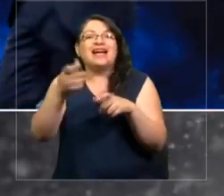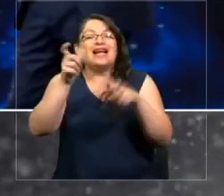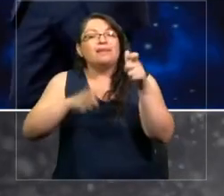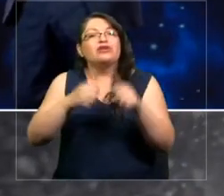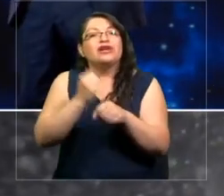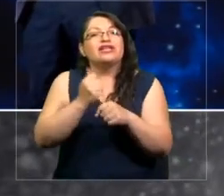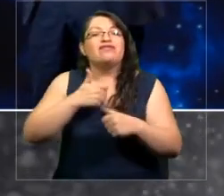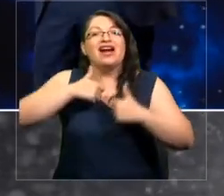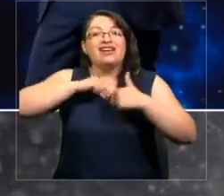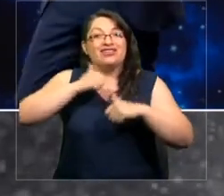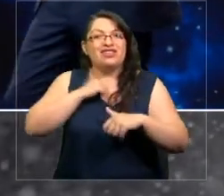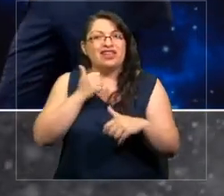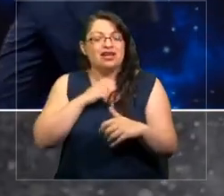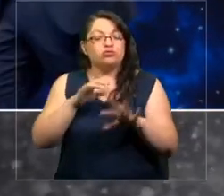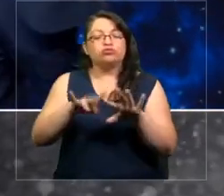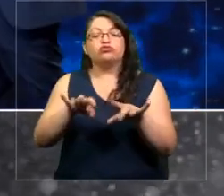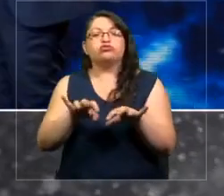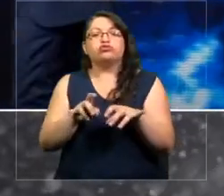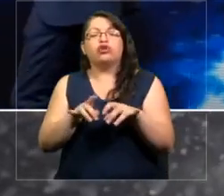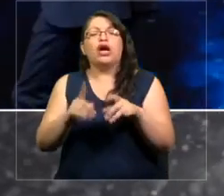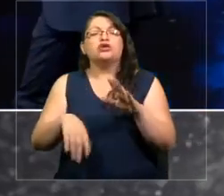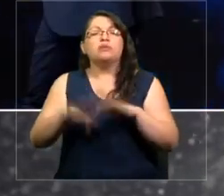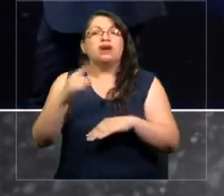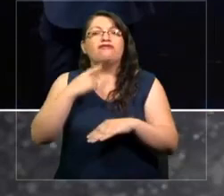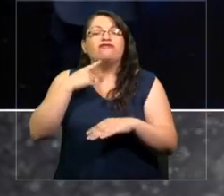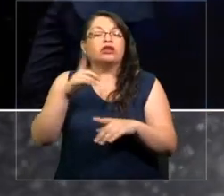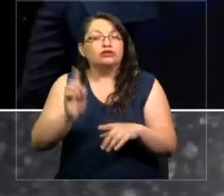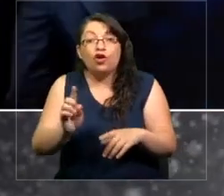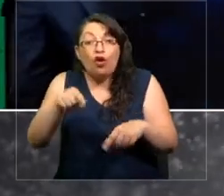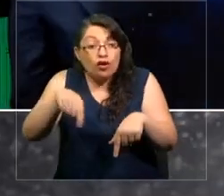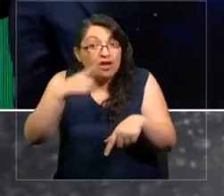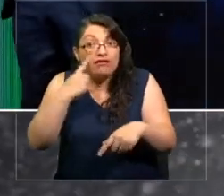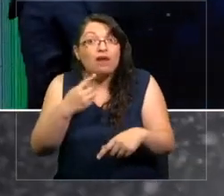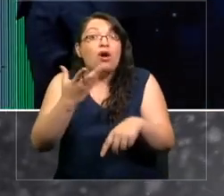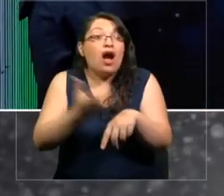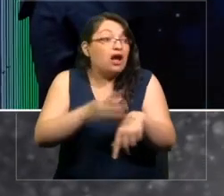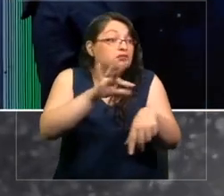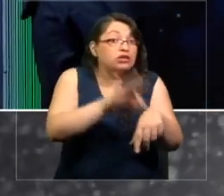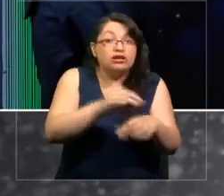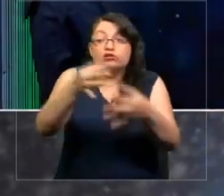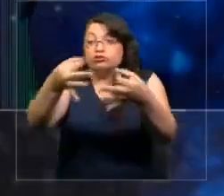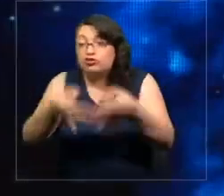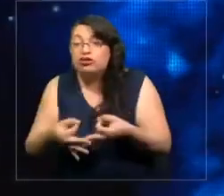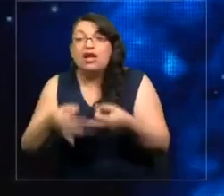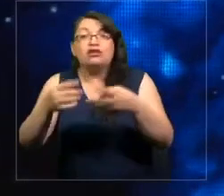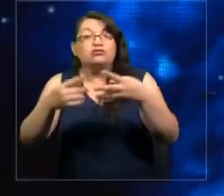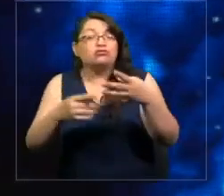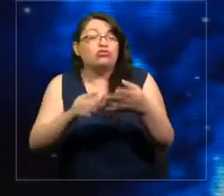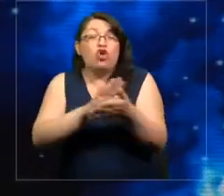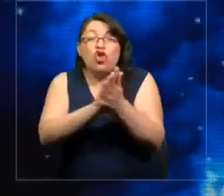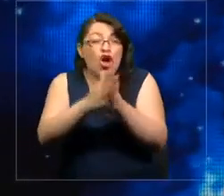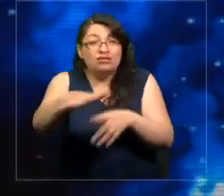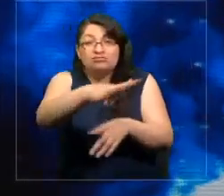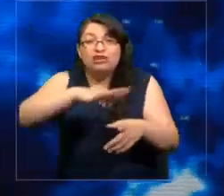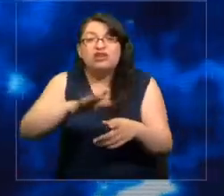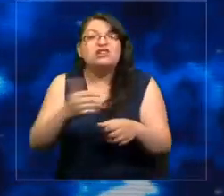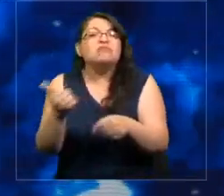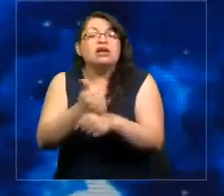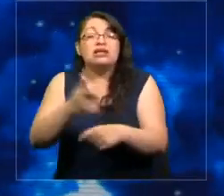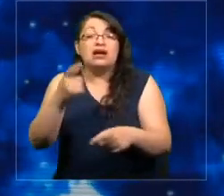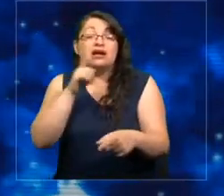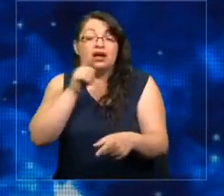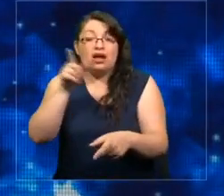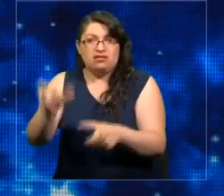queda obsoleta. Porque hoy día vemos que tareas que hacen abogados, médicos, contadores, son ampliadas o reemplazadas por estas máquinas.